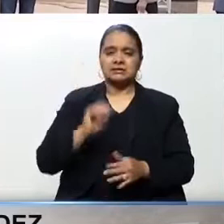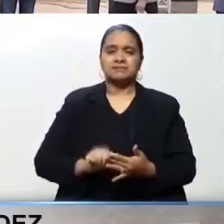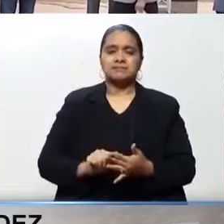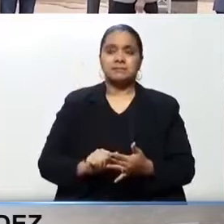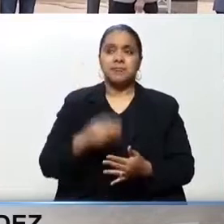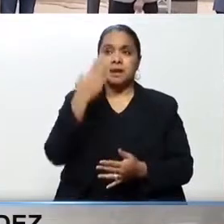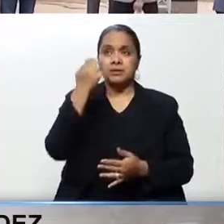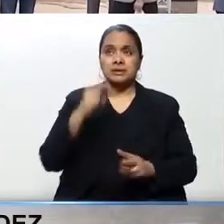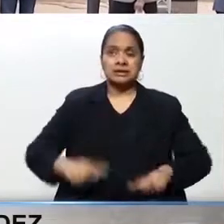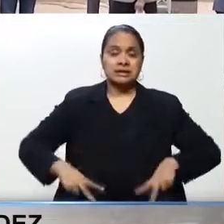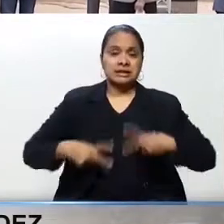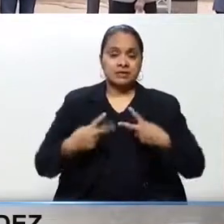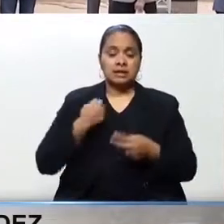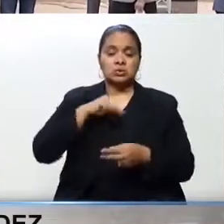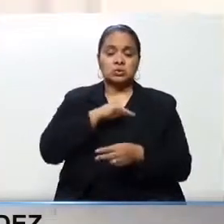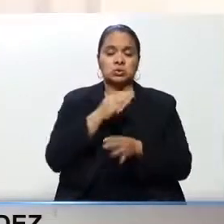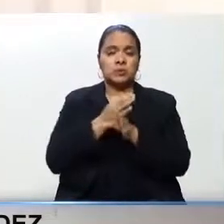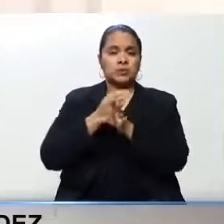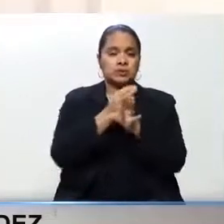¿Por qué en la vida lo que estamos protegiendo?